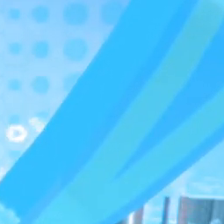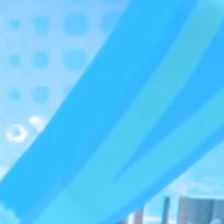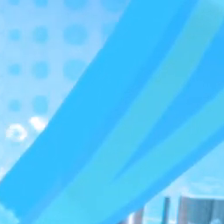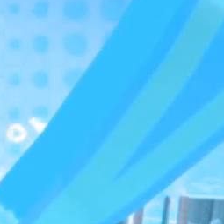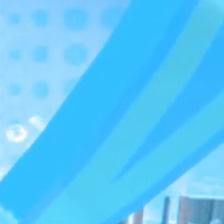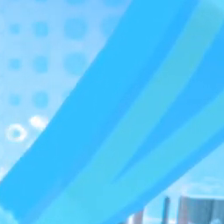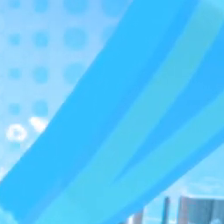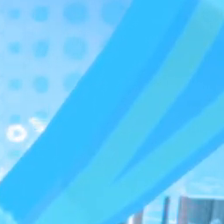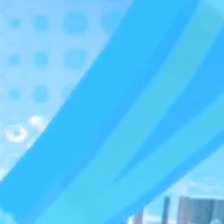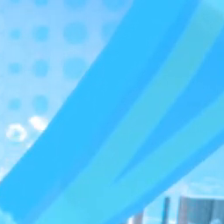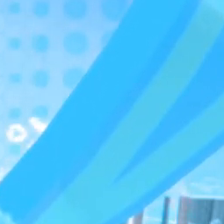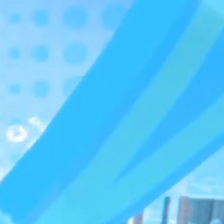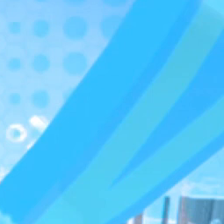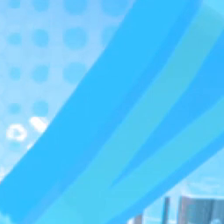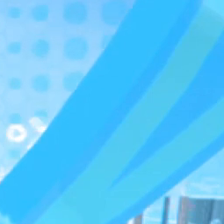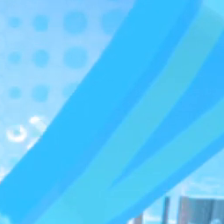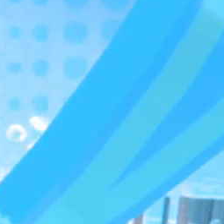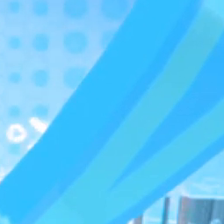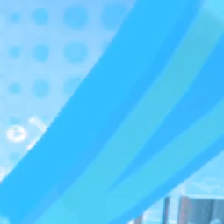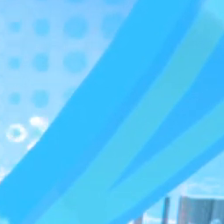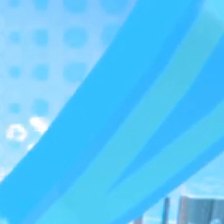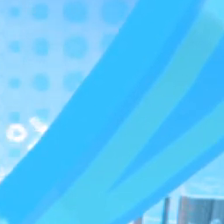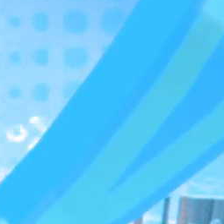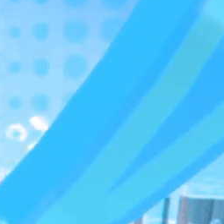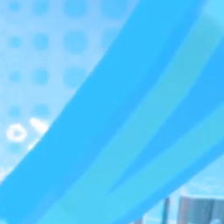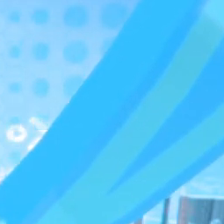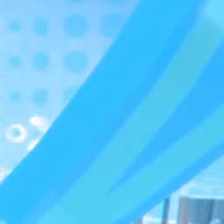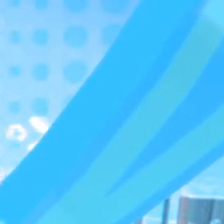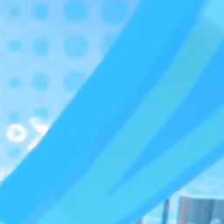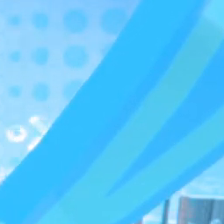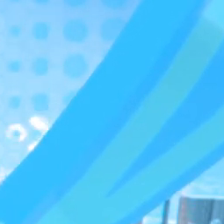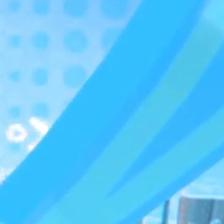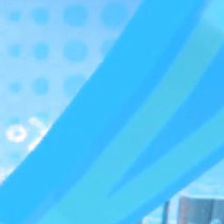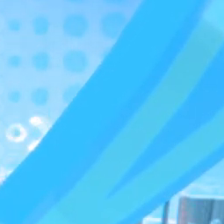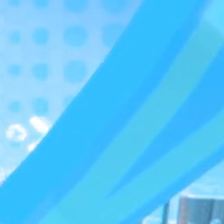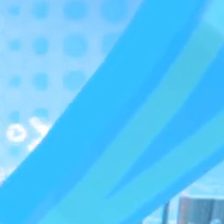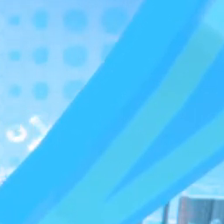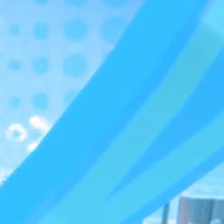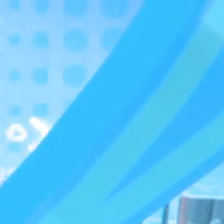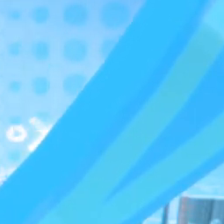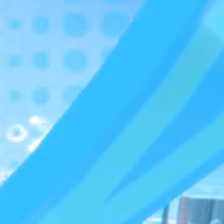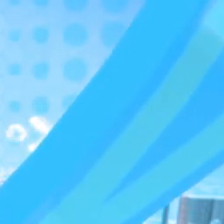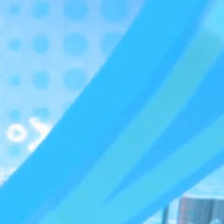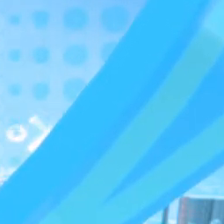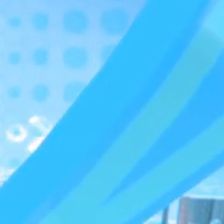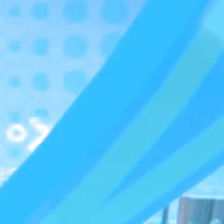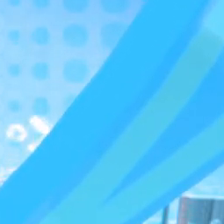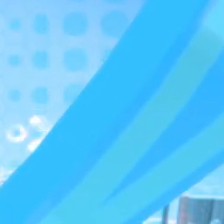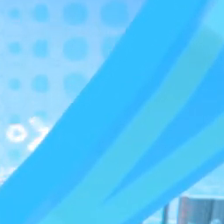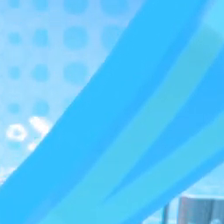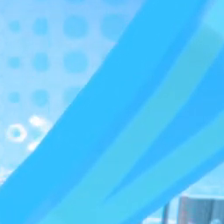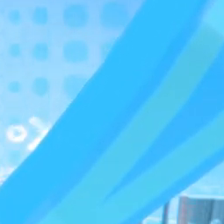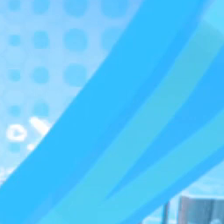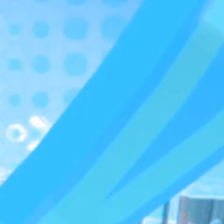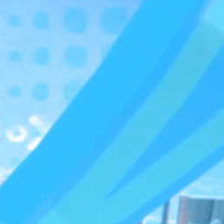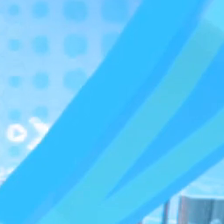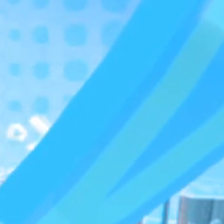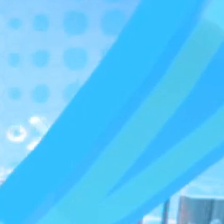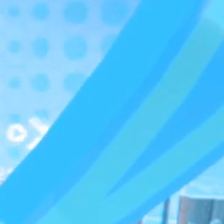utiliza para calcular los préstamos en colones. La tasa básica pasiva es de 3